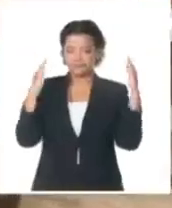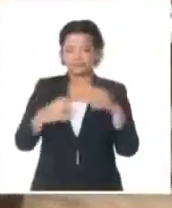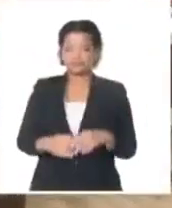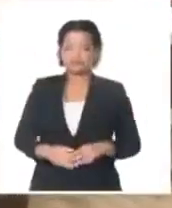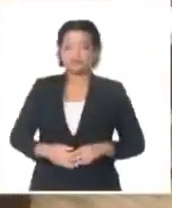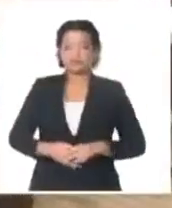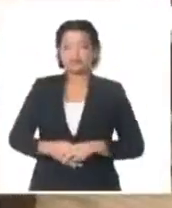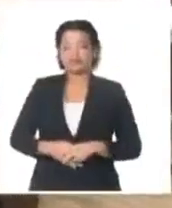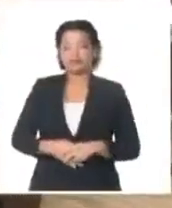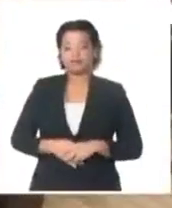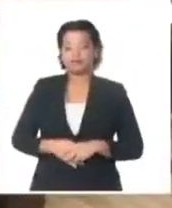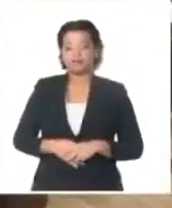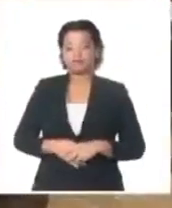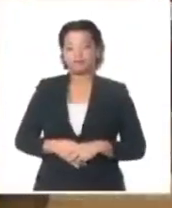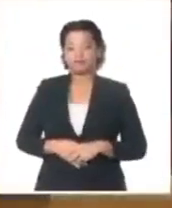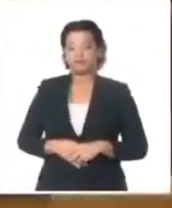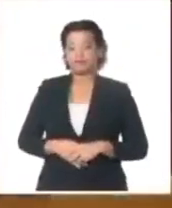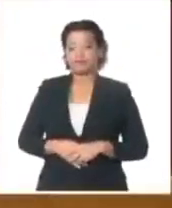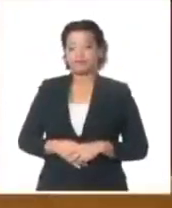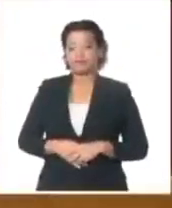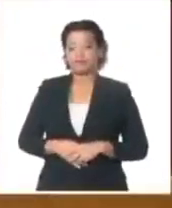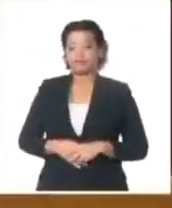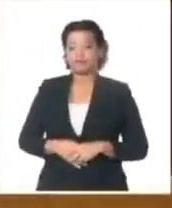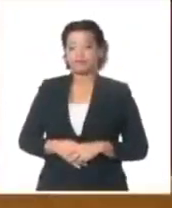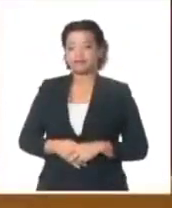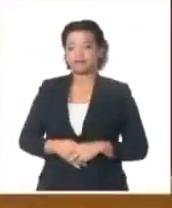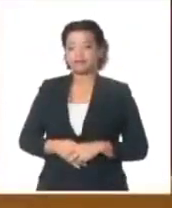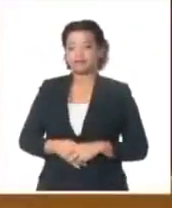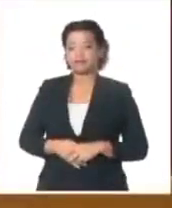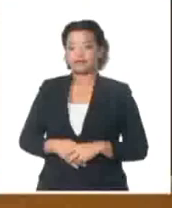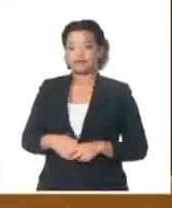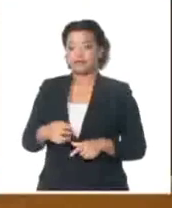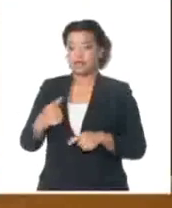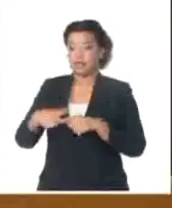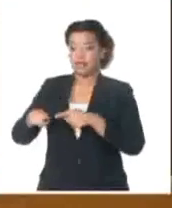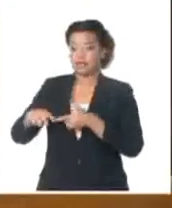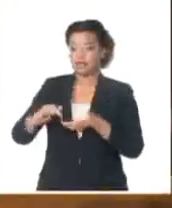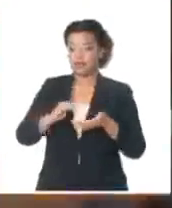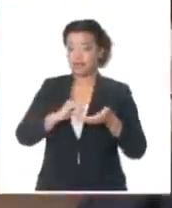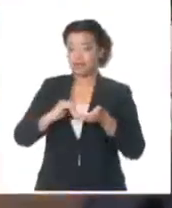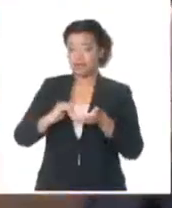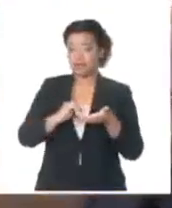Y al compañero Jorge Luis Perdomo de Leia, como viceprimer ministro.